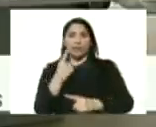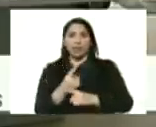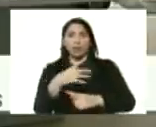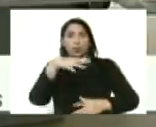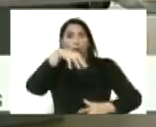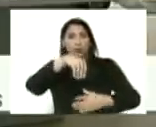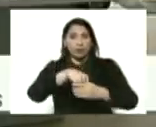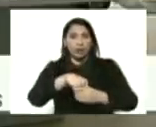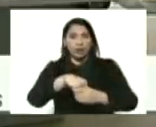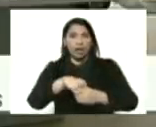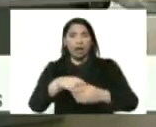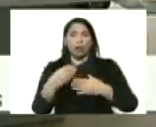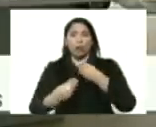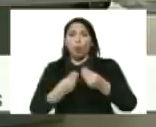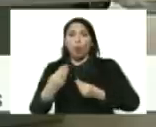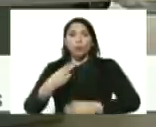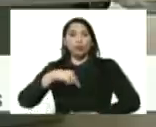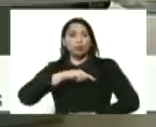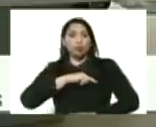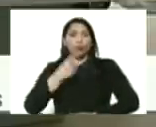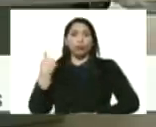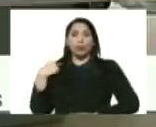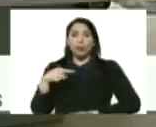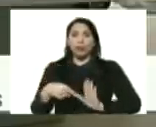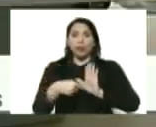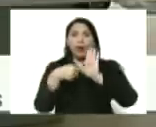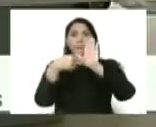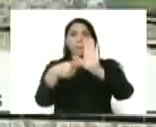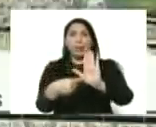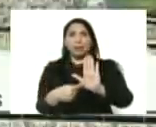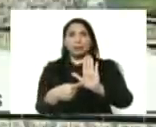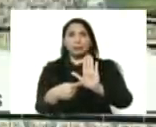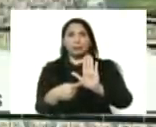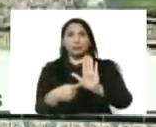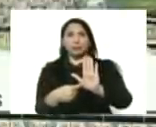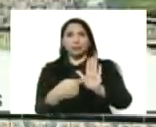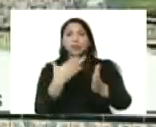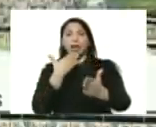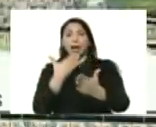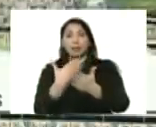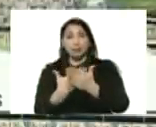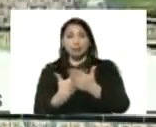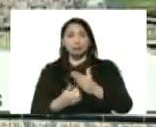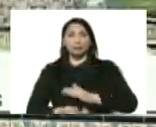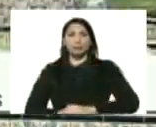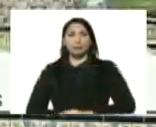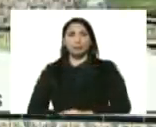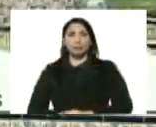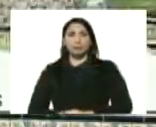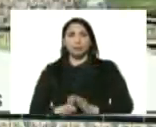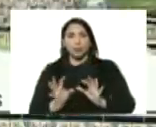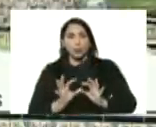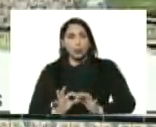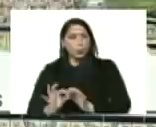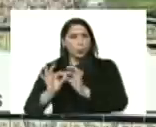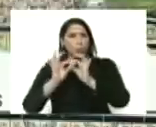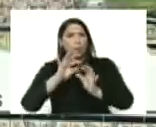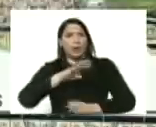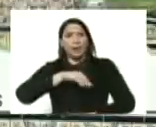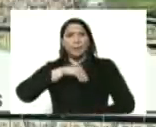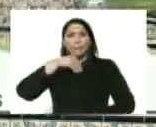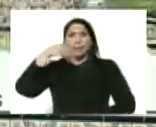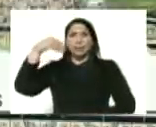cuarentena como la que hemos tenido ejemplar, ejemplar, gracias a la unión espiritual